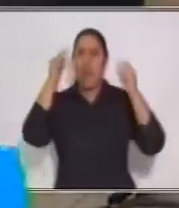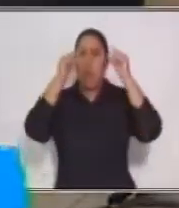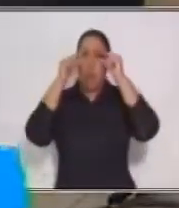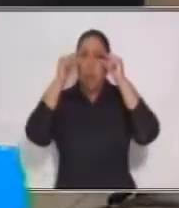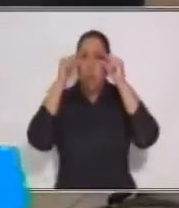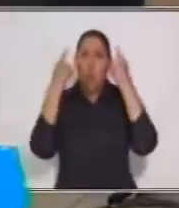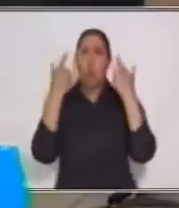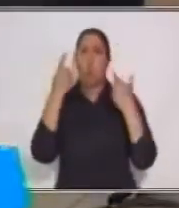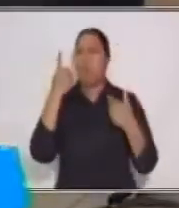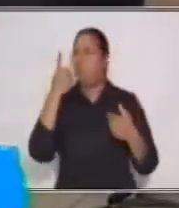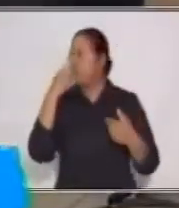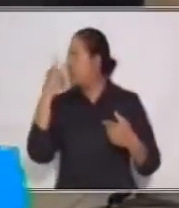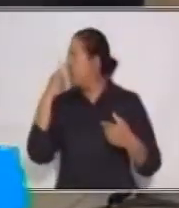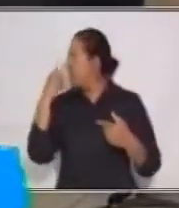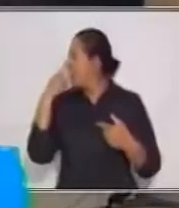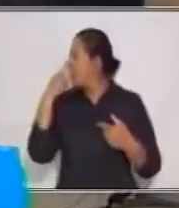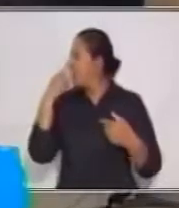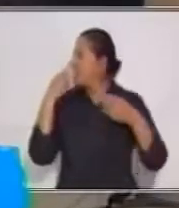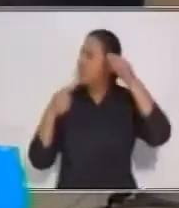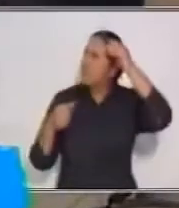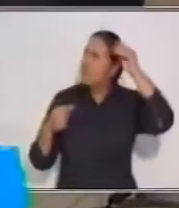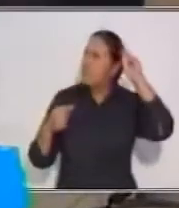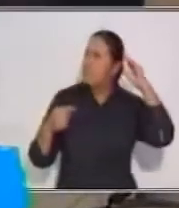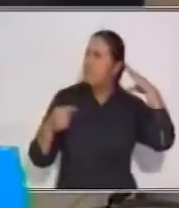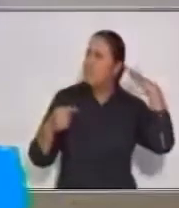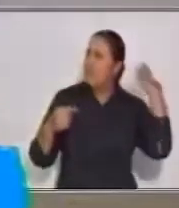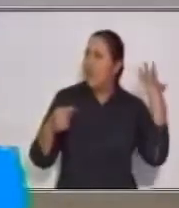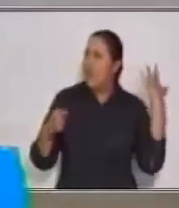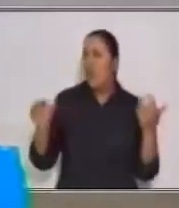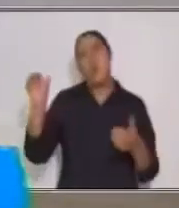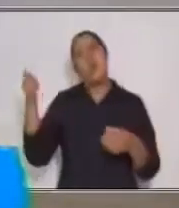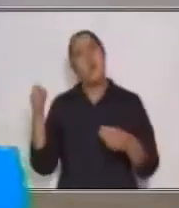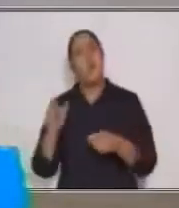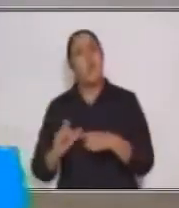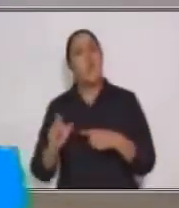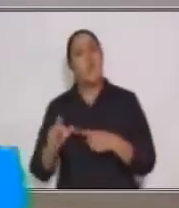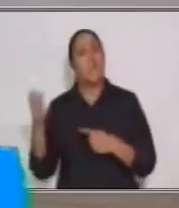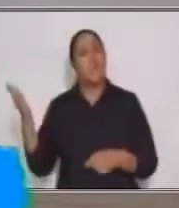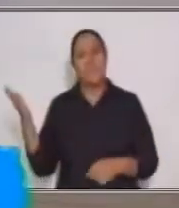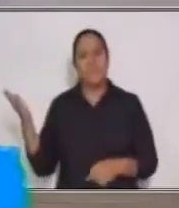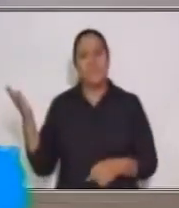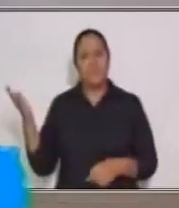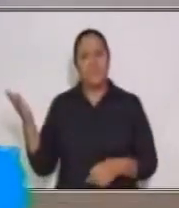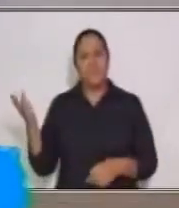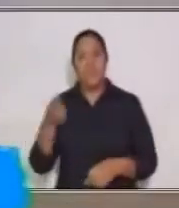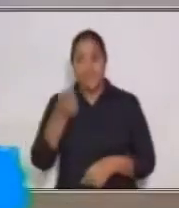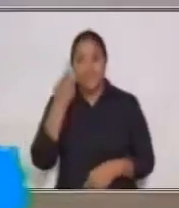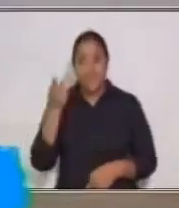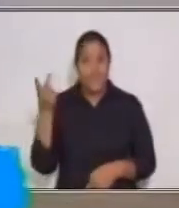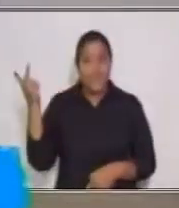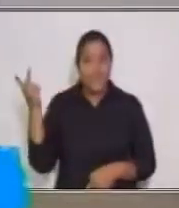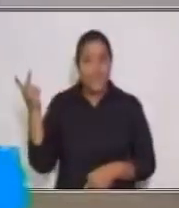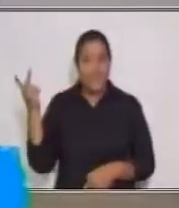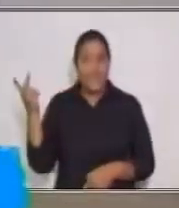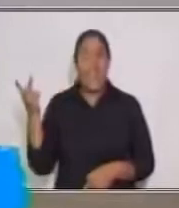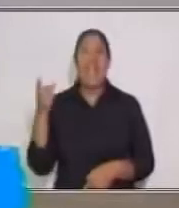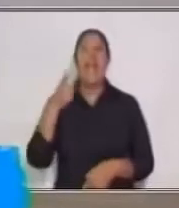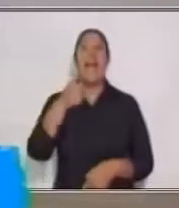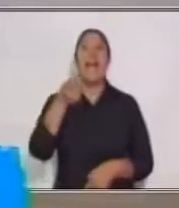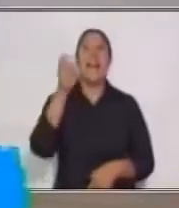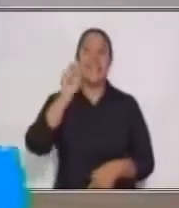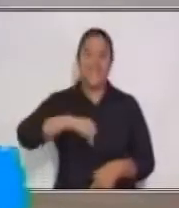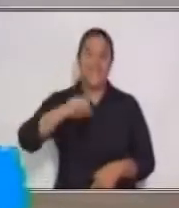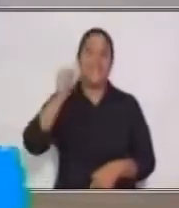nariz, su pelo. Pero, ¿qué más? Tiene un accesorio puesto. Yo sé que ya se dieron cuenta y me dijeron, sí,